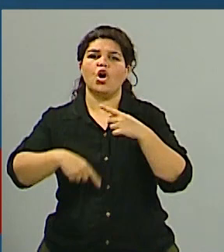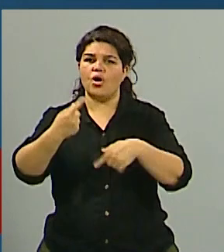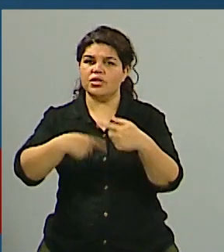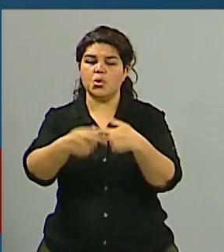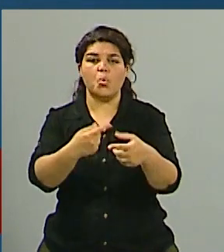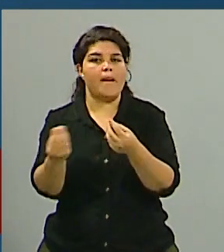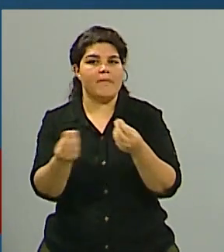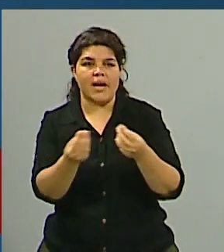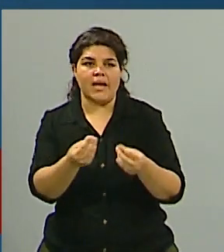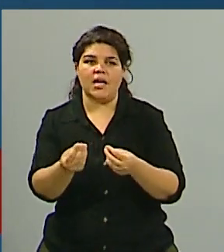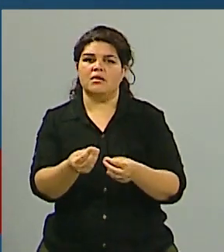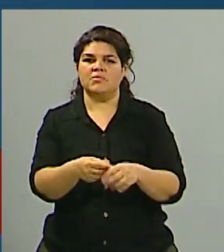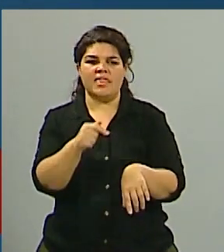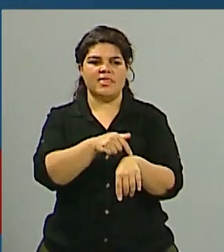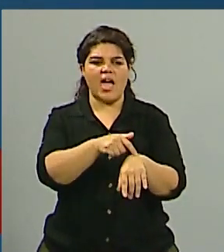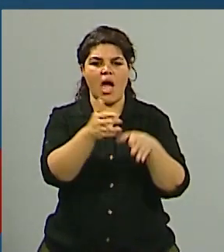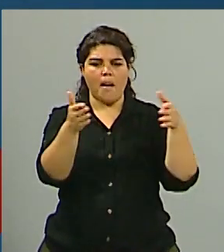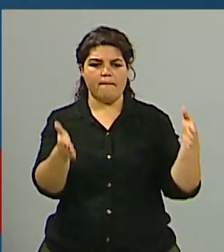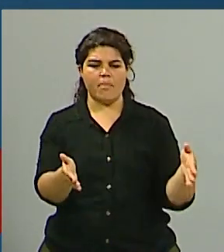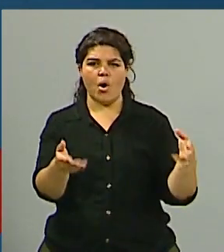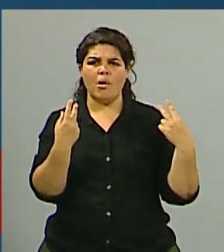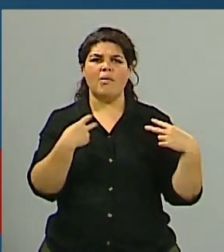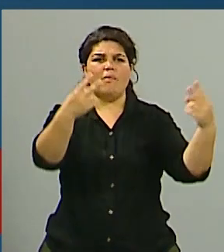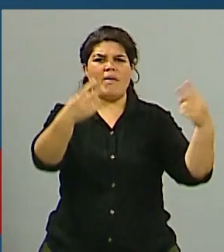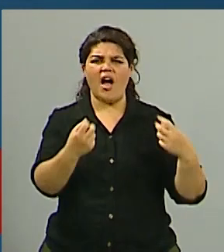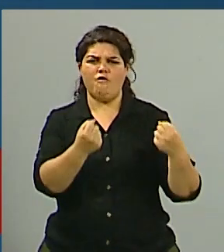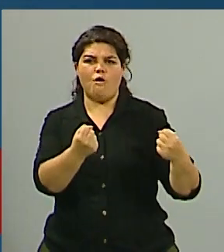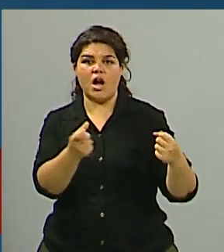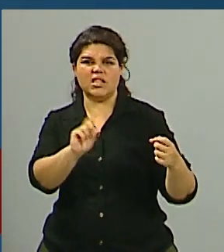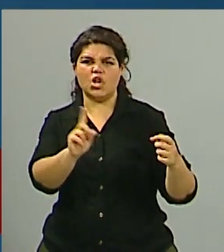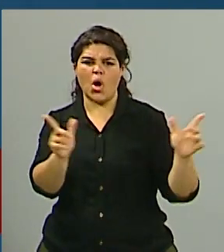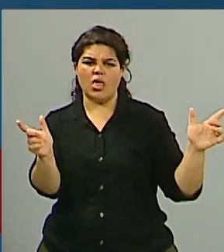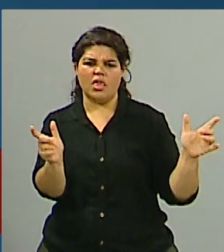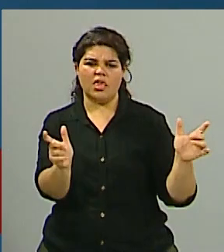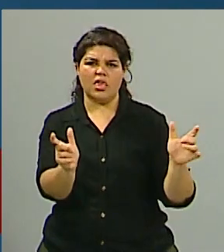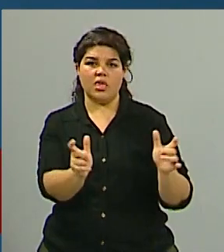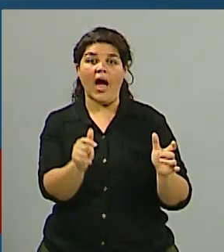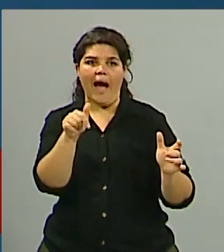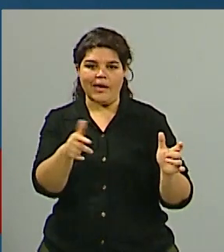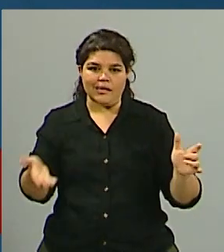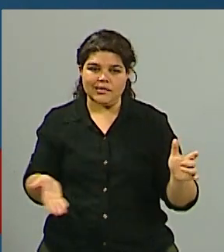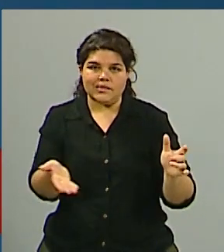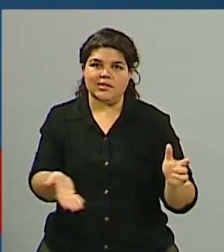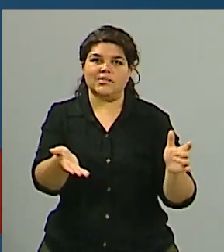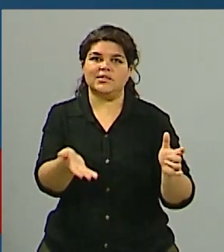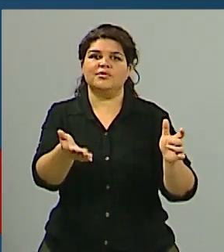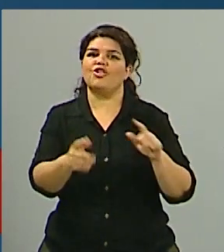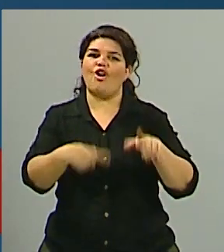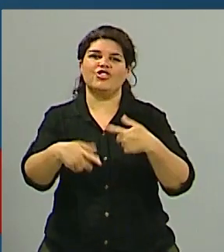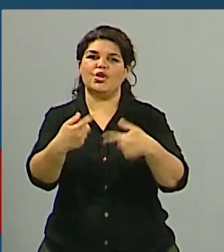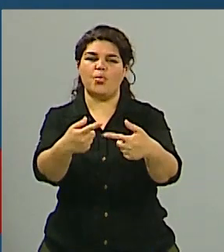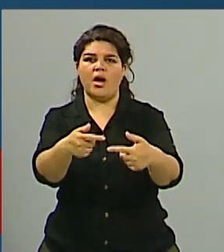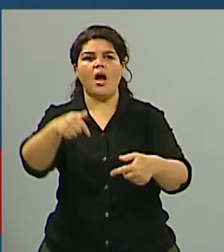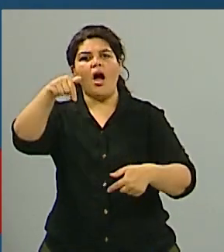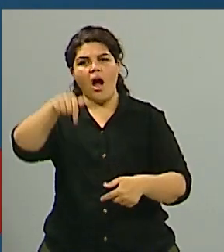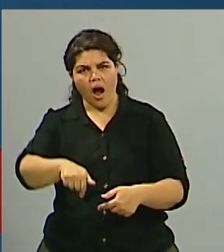es instalarlo como una política pública pensando en que los próximos gobiernos también se ocupen de hacer este programa de seguir replicándolo para seguir